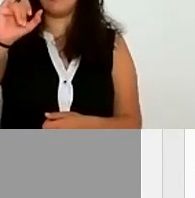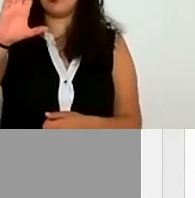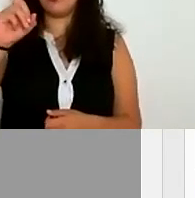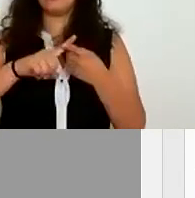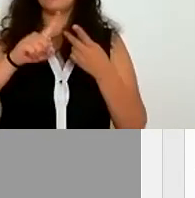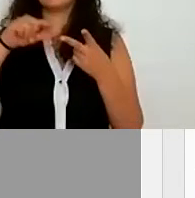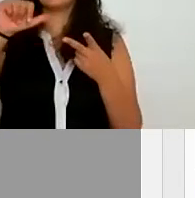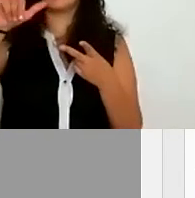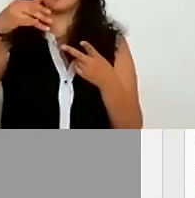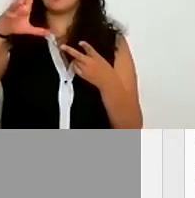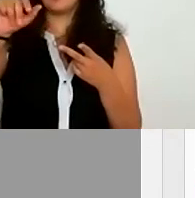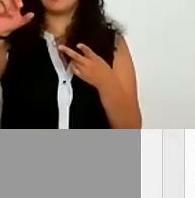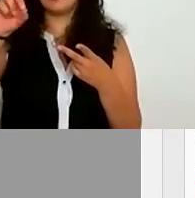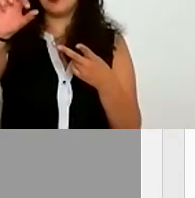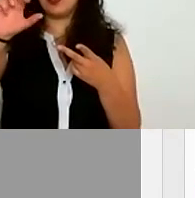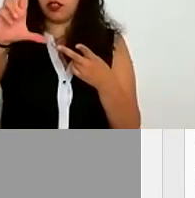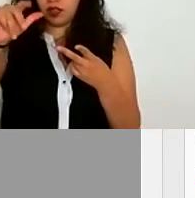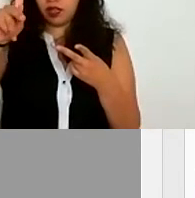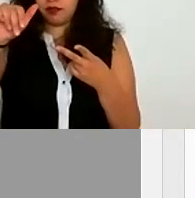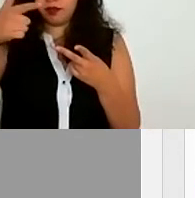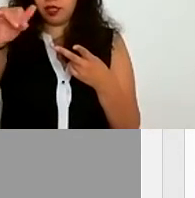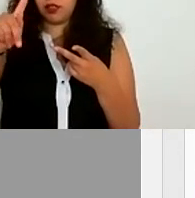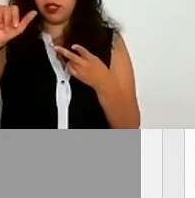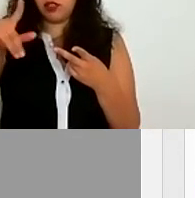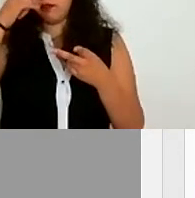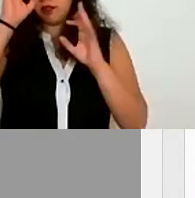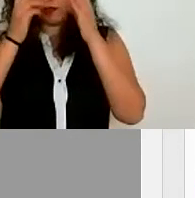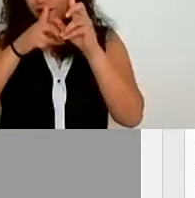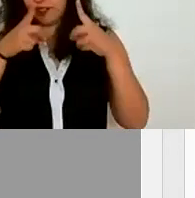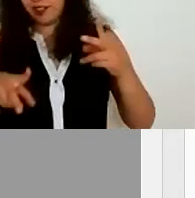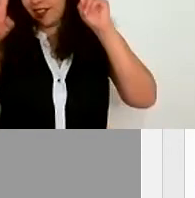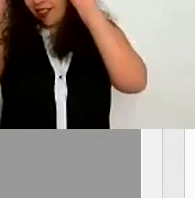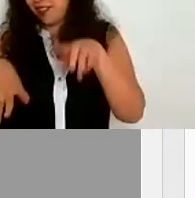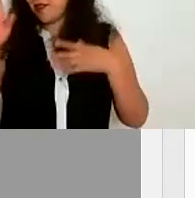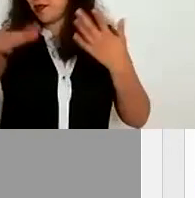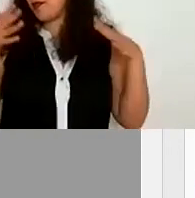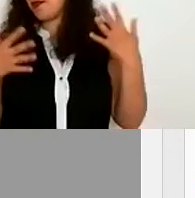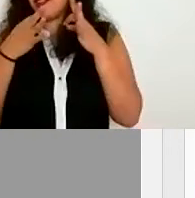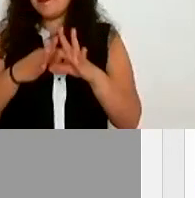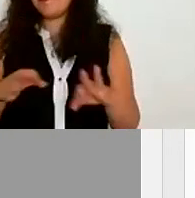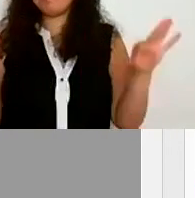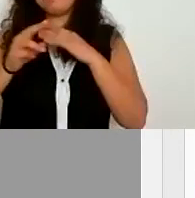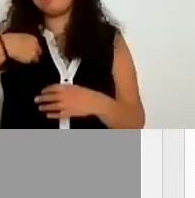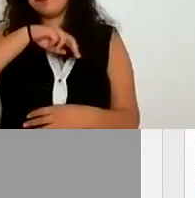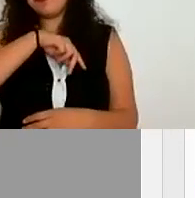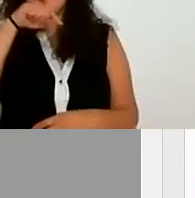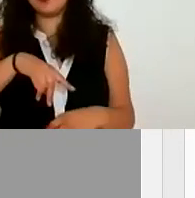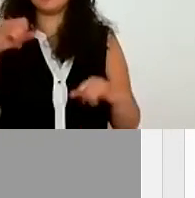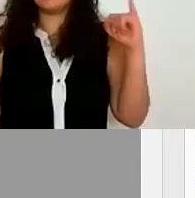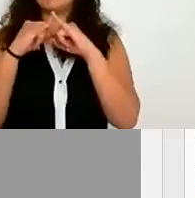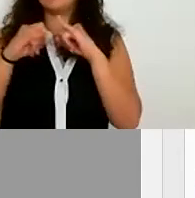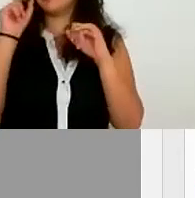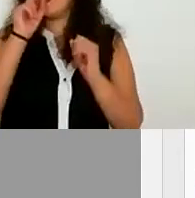Pangotinoco por esta sesión de formación y desarrollo con unos temas bastante importantes para nosotros y para las instituciones